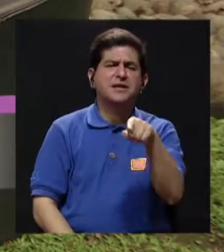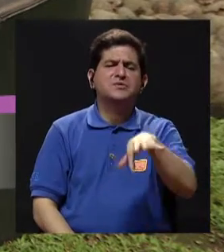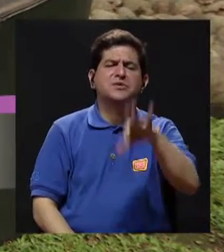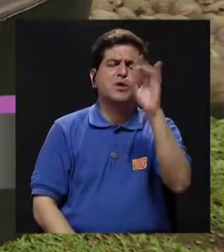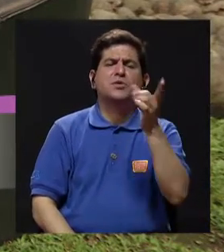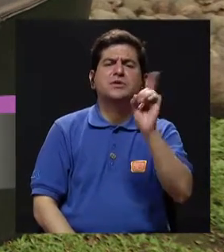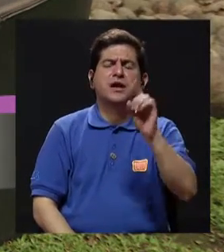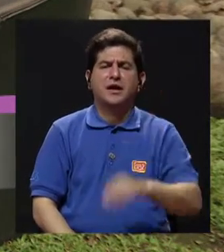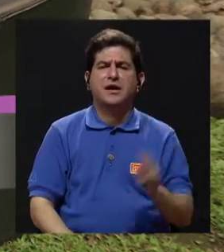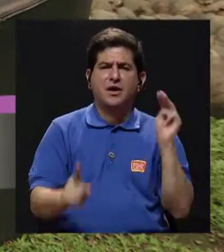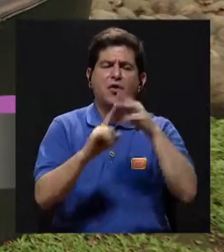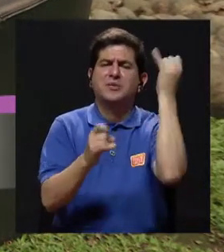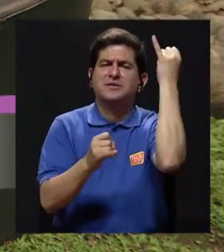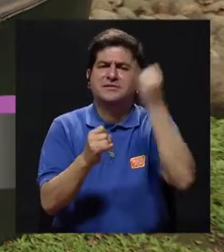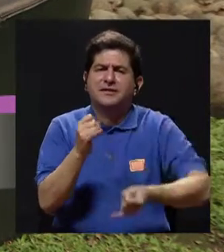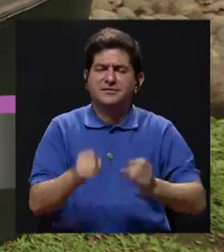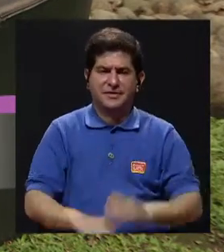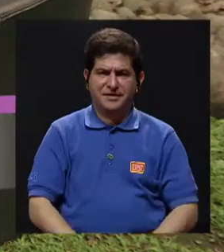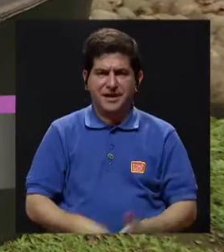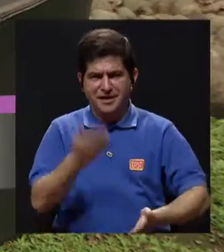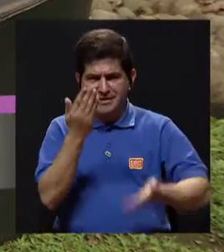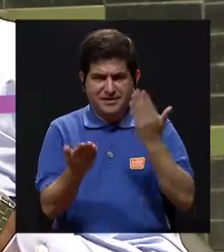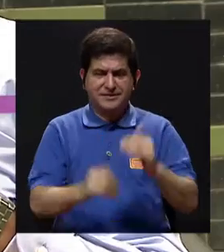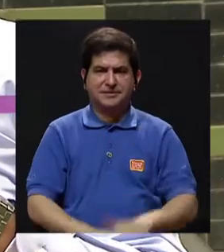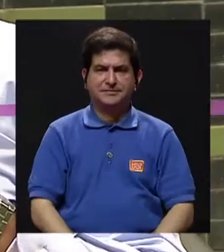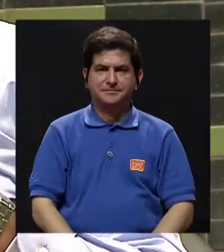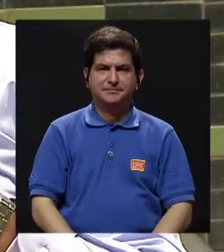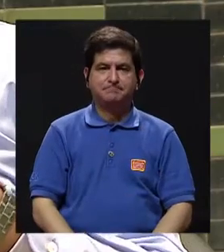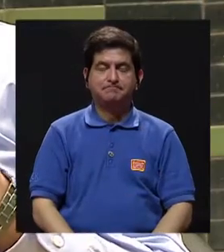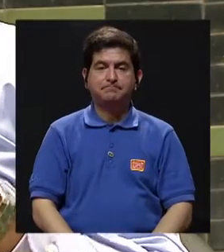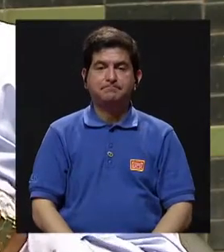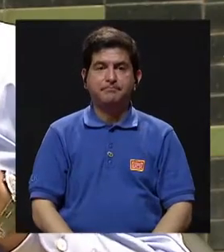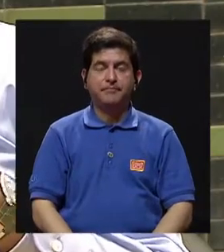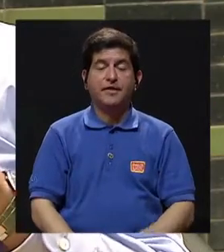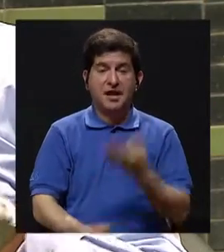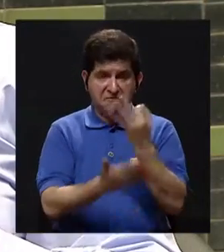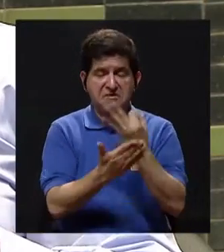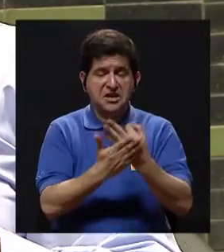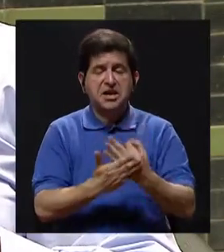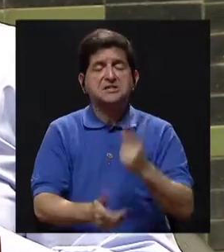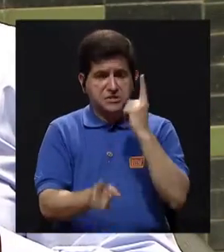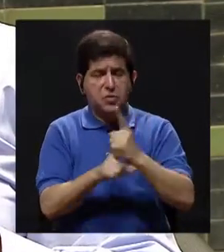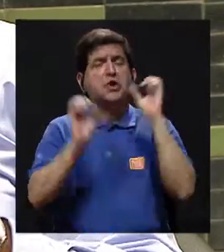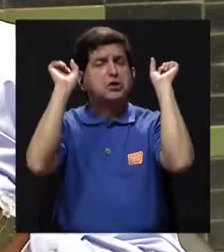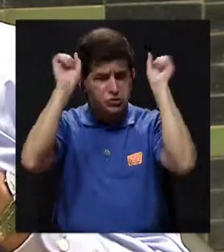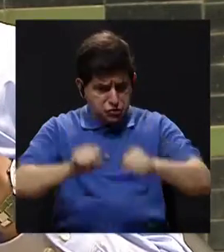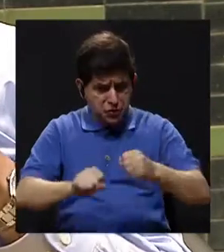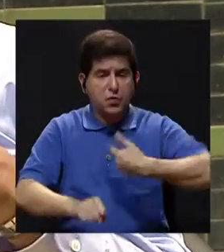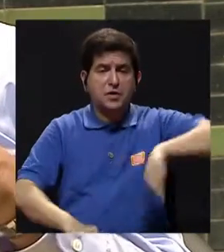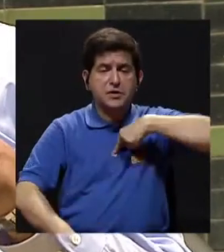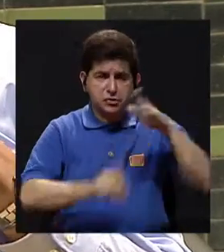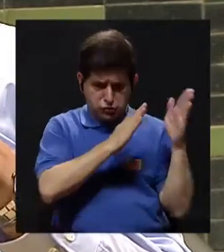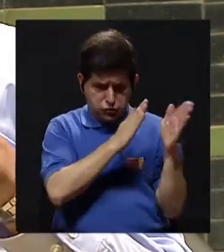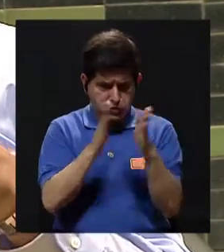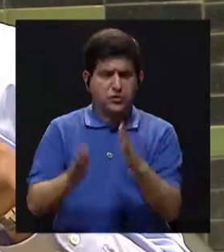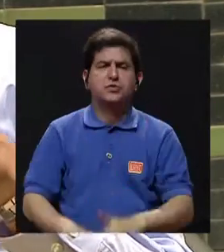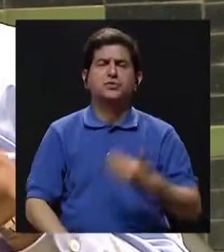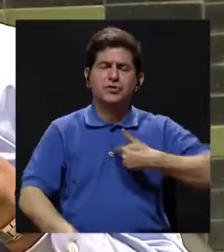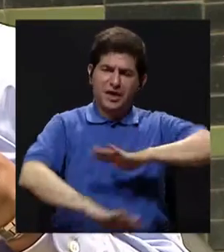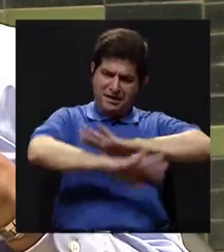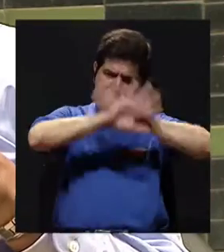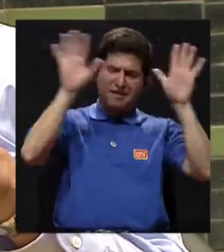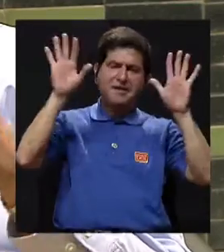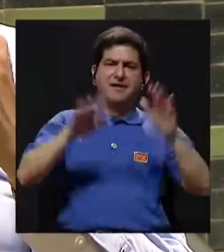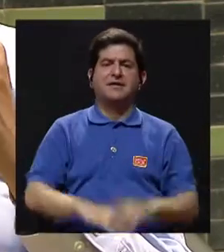localizarlo o algún mensaje final que quiera dejarnos. Bueno, es posible tener finanzas saludables si nos organizamos, si tenemos